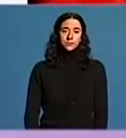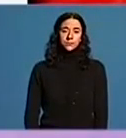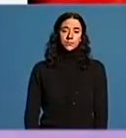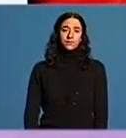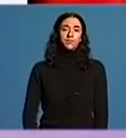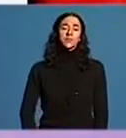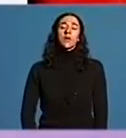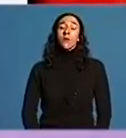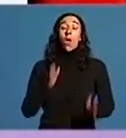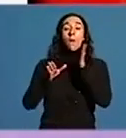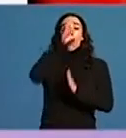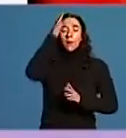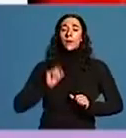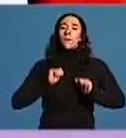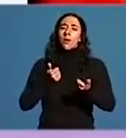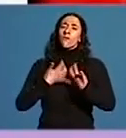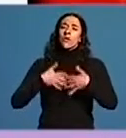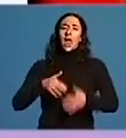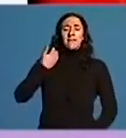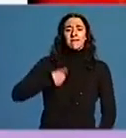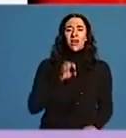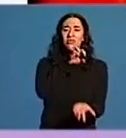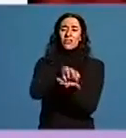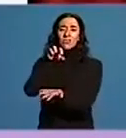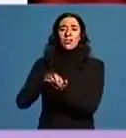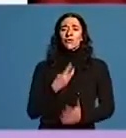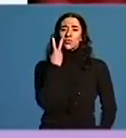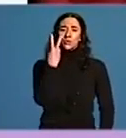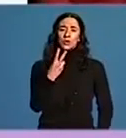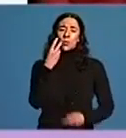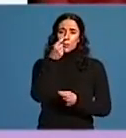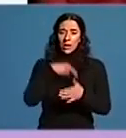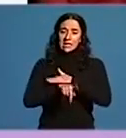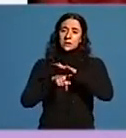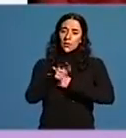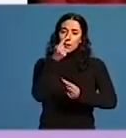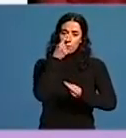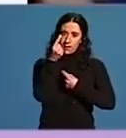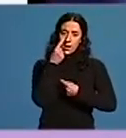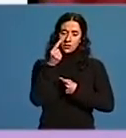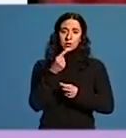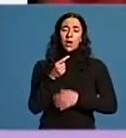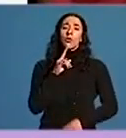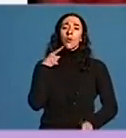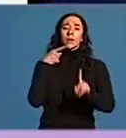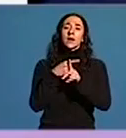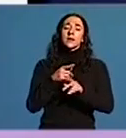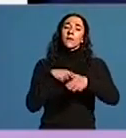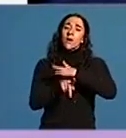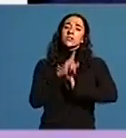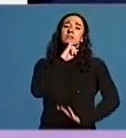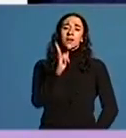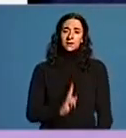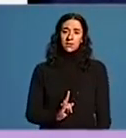A comezos de verán estarán en funcionamento os dous grandes centros de proceso de datos do programa Inovate que implantará a Administración